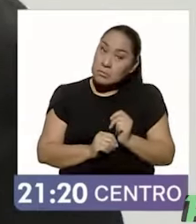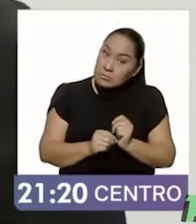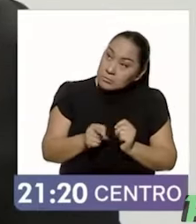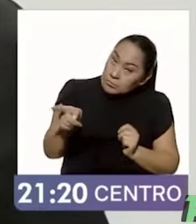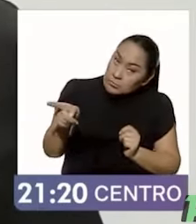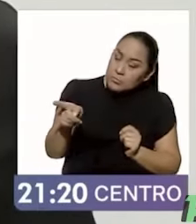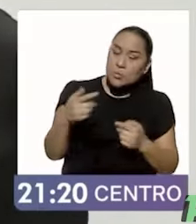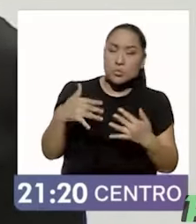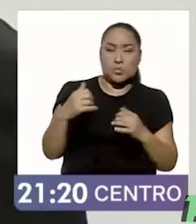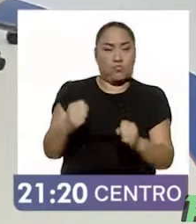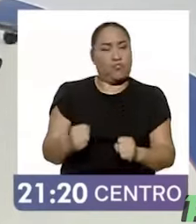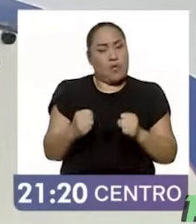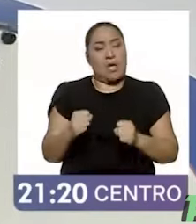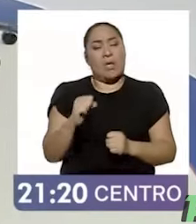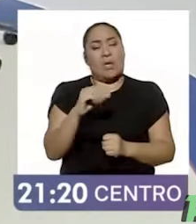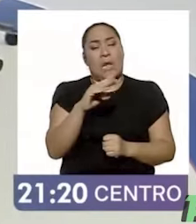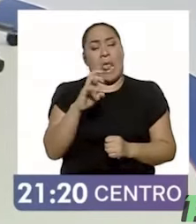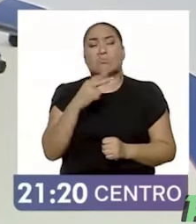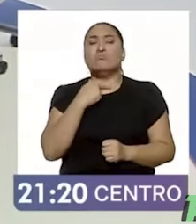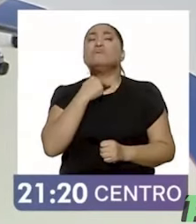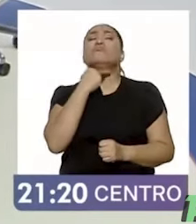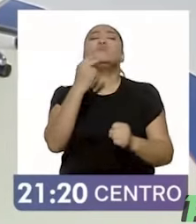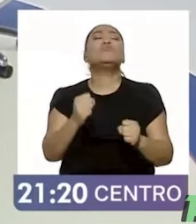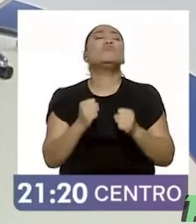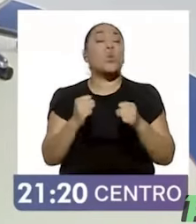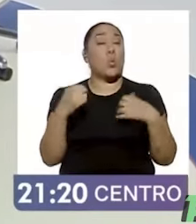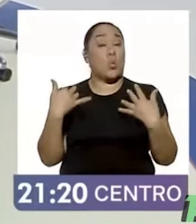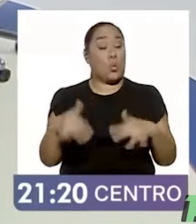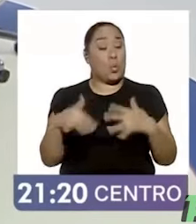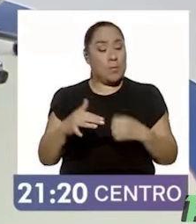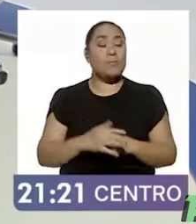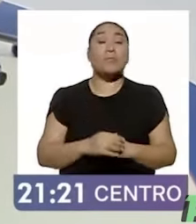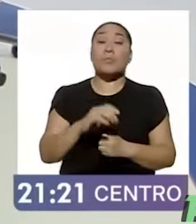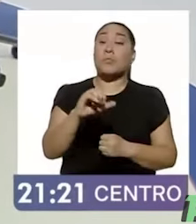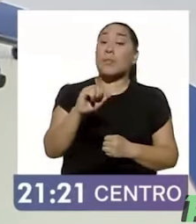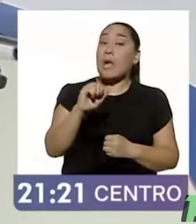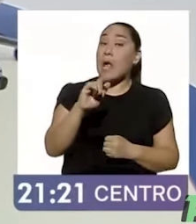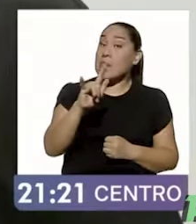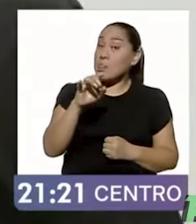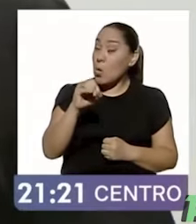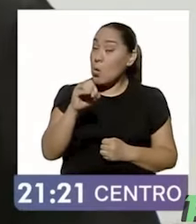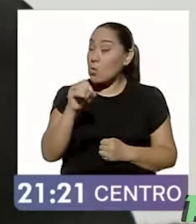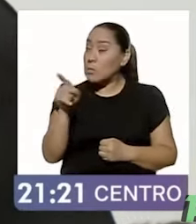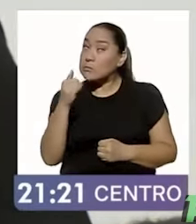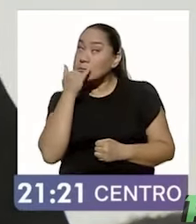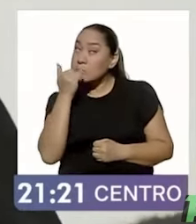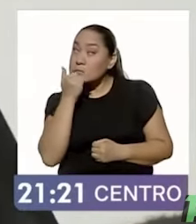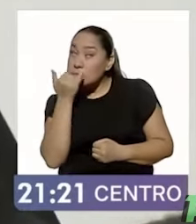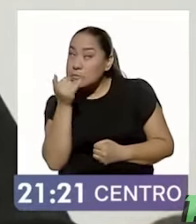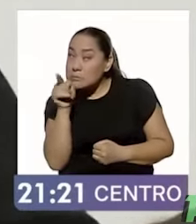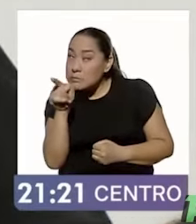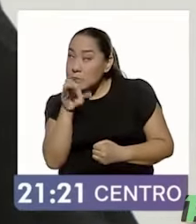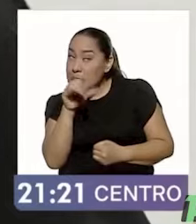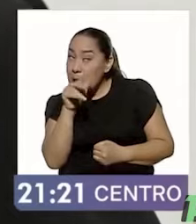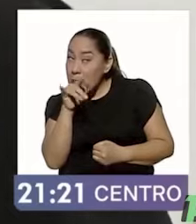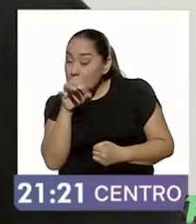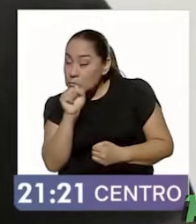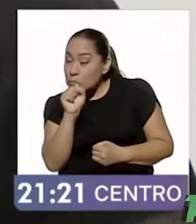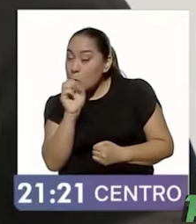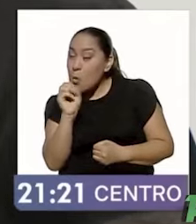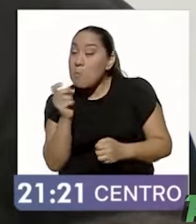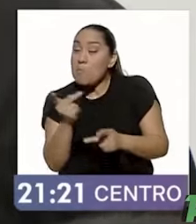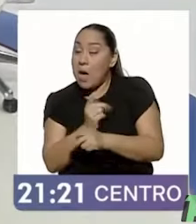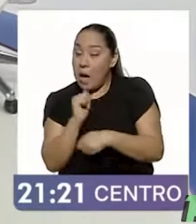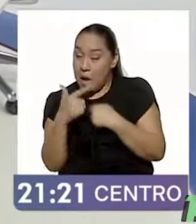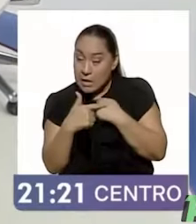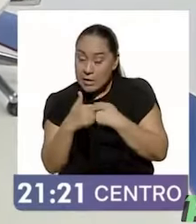de Santiago Kril con la voz engolada, qué maravilla. Va a llorar. Alito Moreno, que no sabe si es Carlos Ignacio o algo le está pasando.